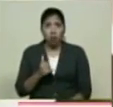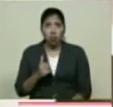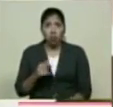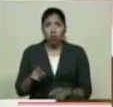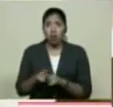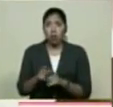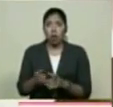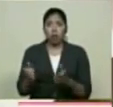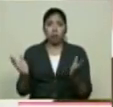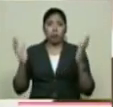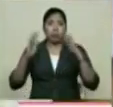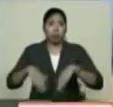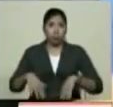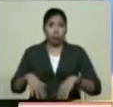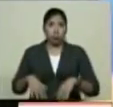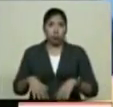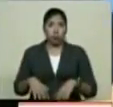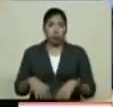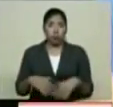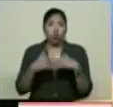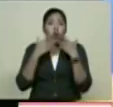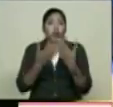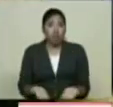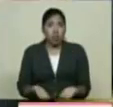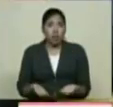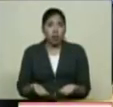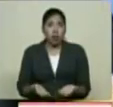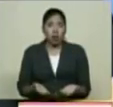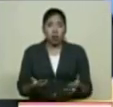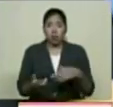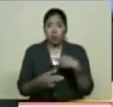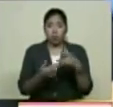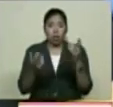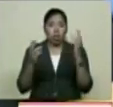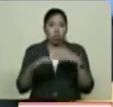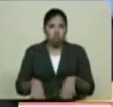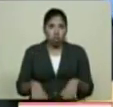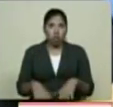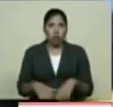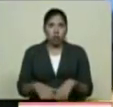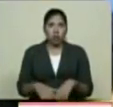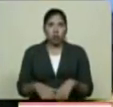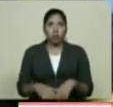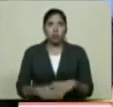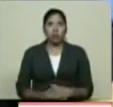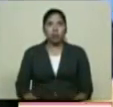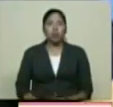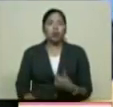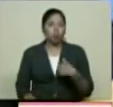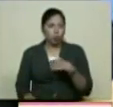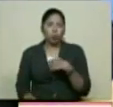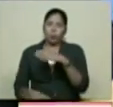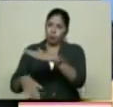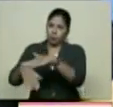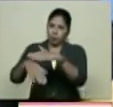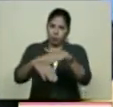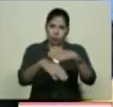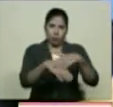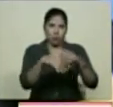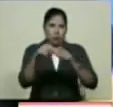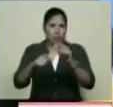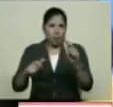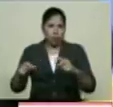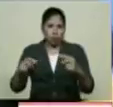hay viabilidad En el proceso revolucionario Tenemos que trabajar Desde cualquier punto de vista Bueno Nosotros invitamos A los